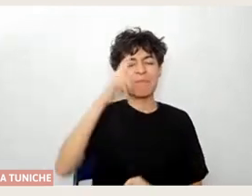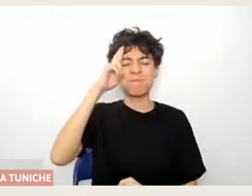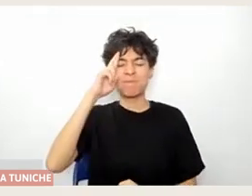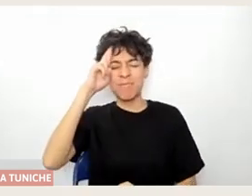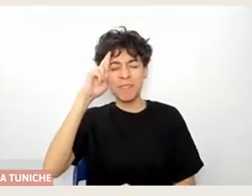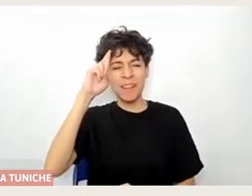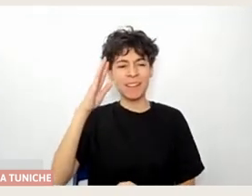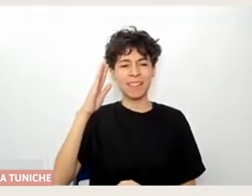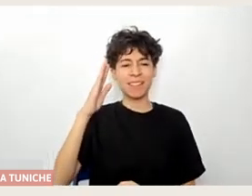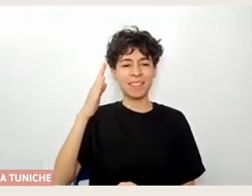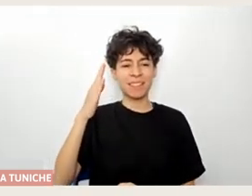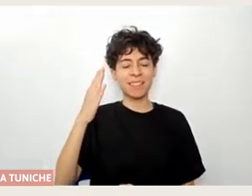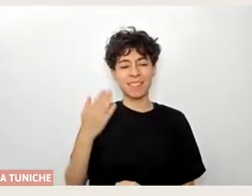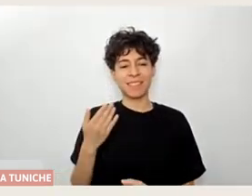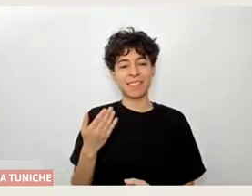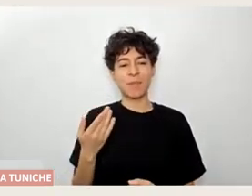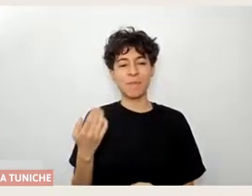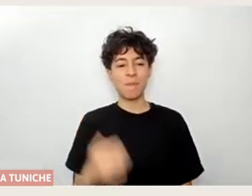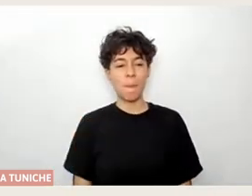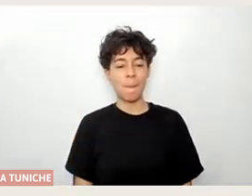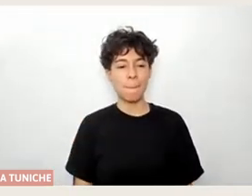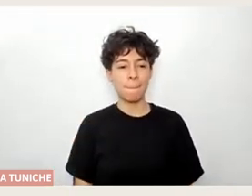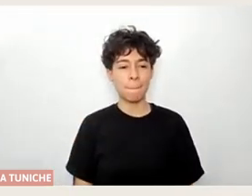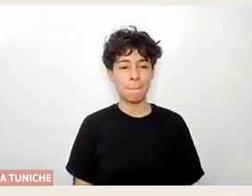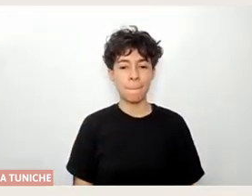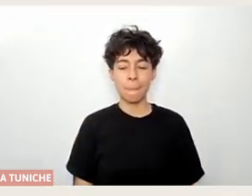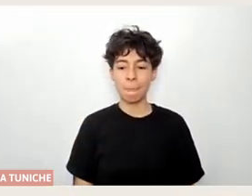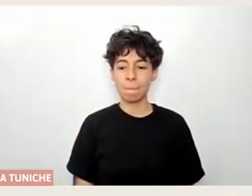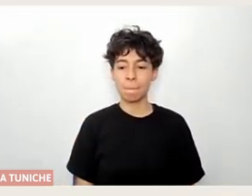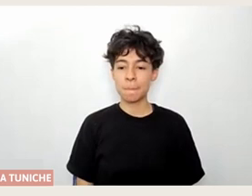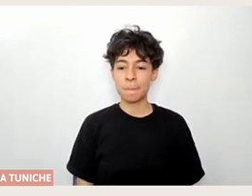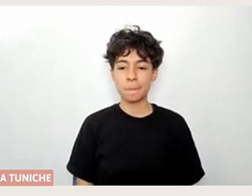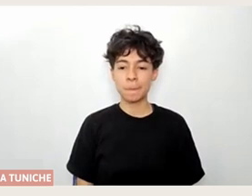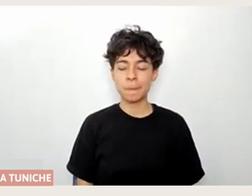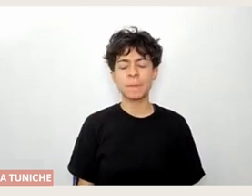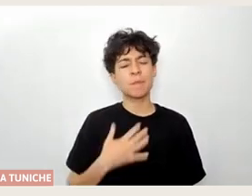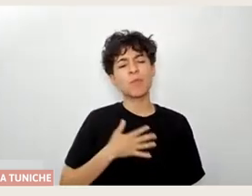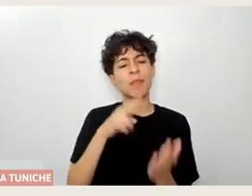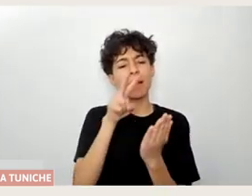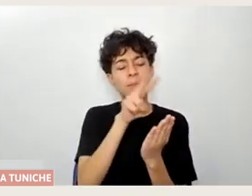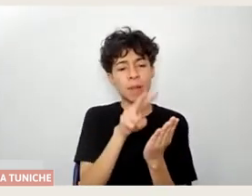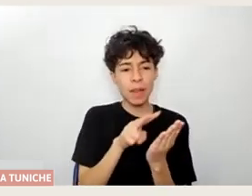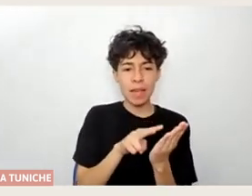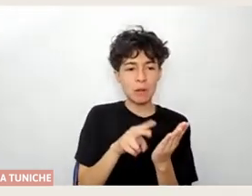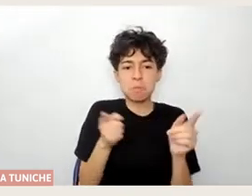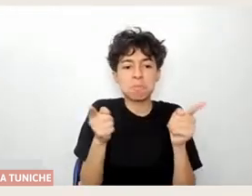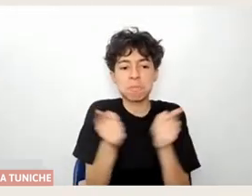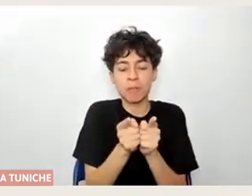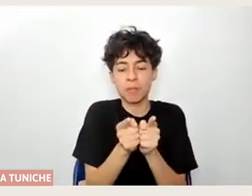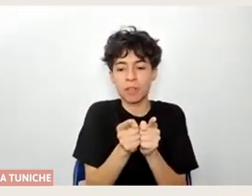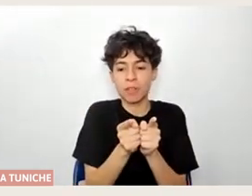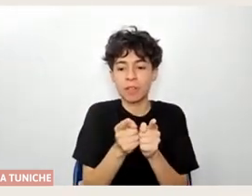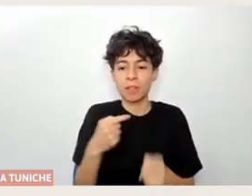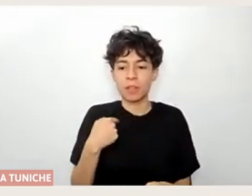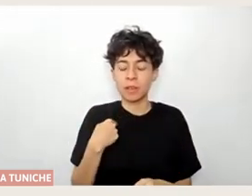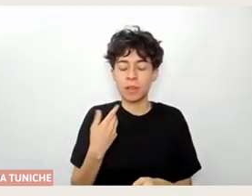que, pues, nos han estado trayendo aquí, ¿no? Bien. Quisiera leerles como un fragmentito chiquito de algo que ahora mismo